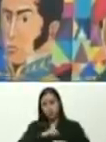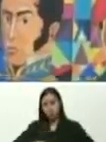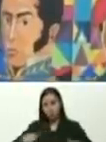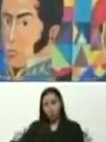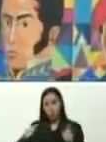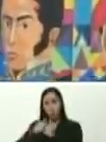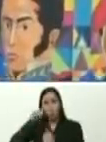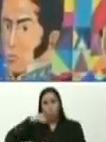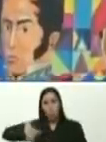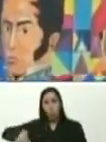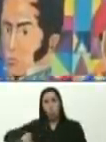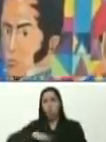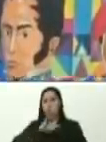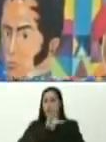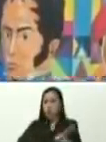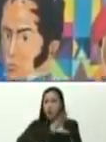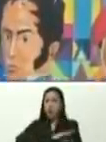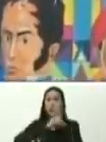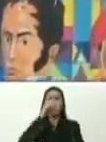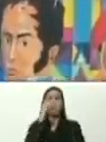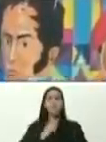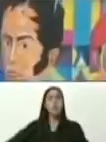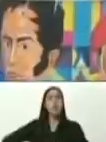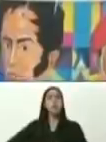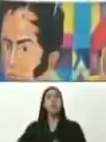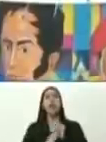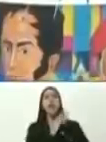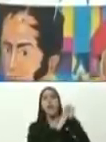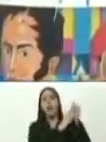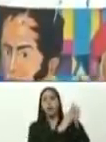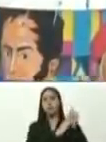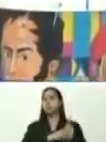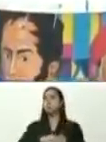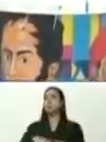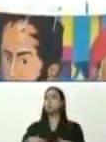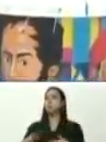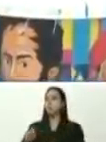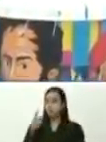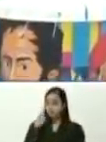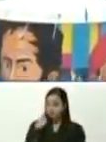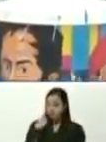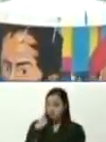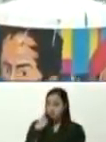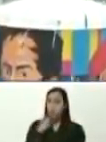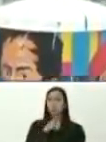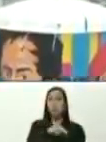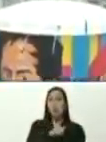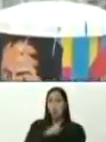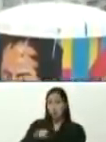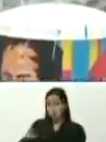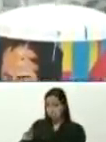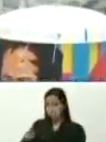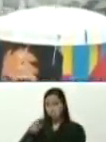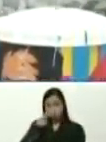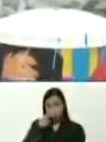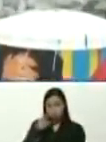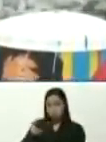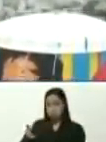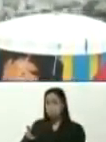con la máxima capacidad, de gerencia, para que ustedes vean, Nahum, tú eres testigo, Nahum,